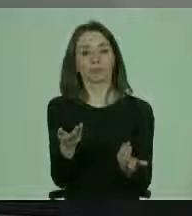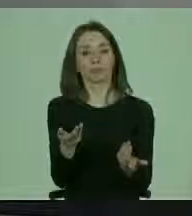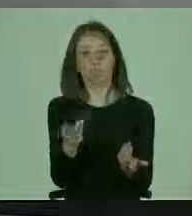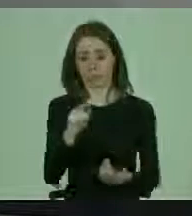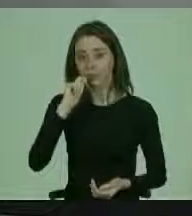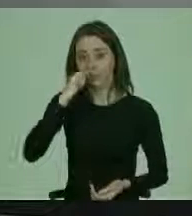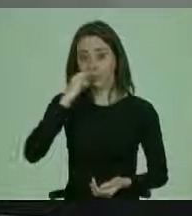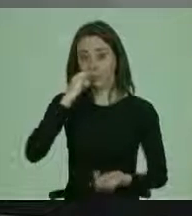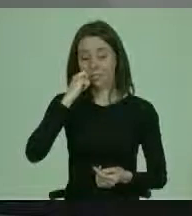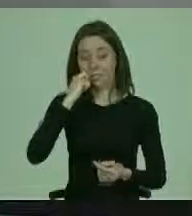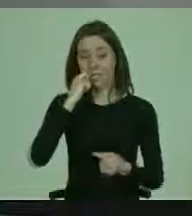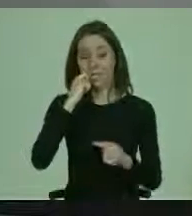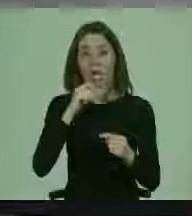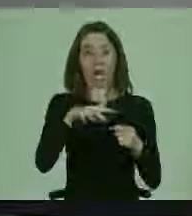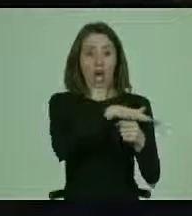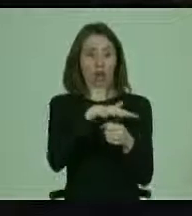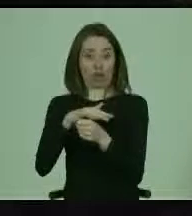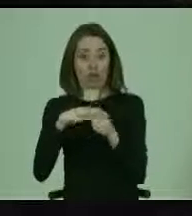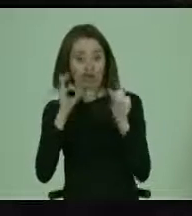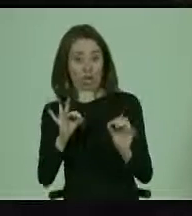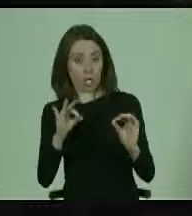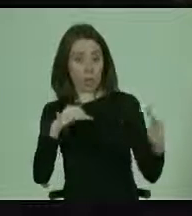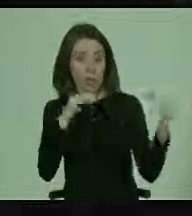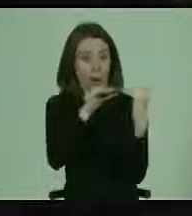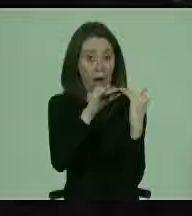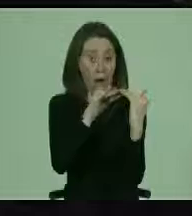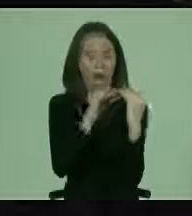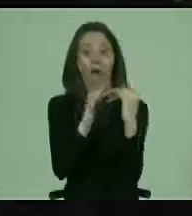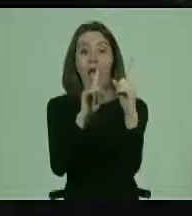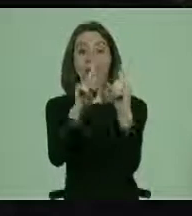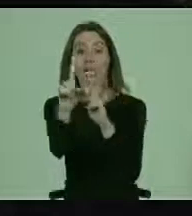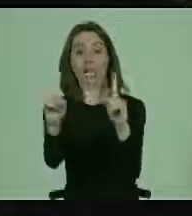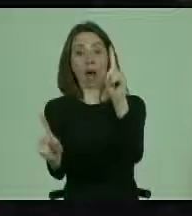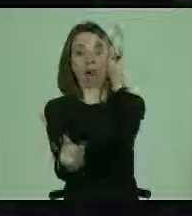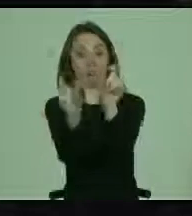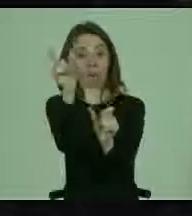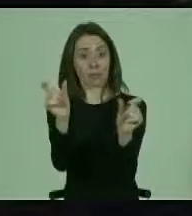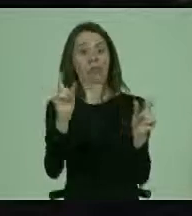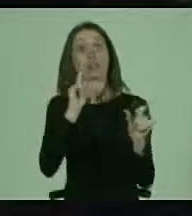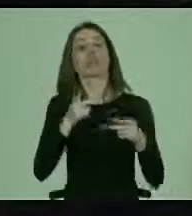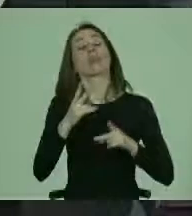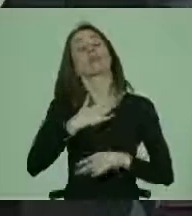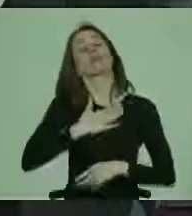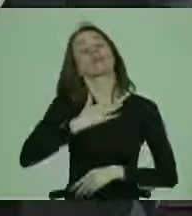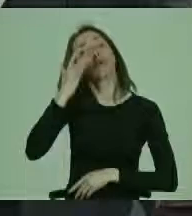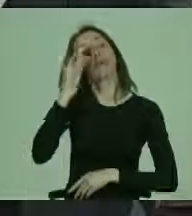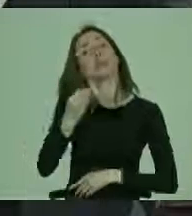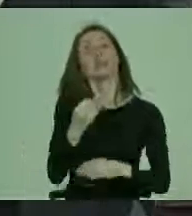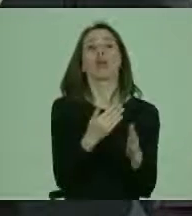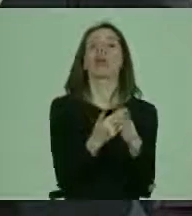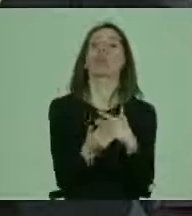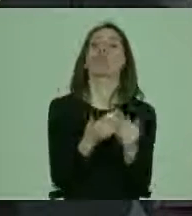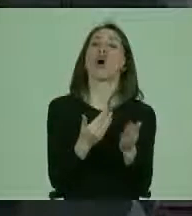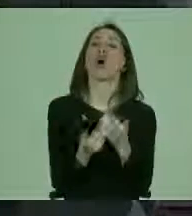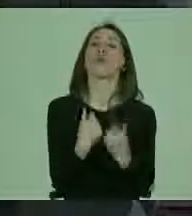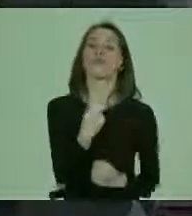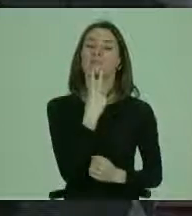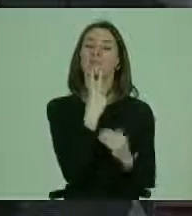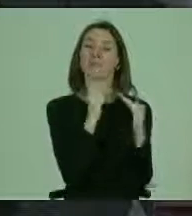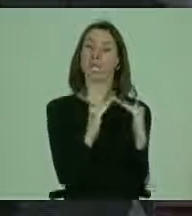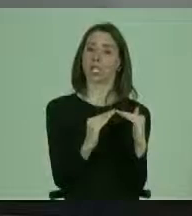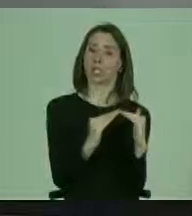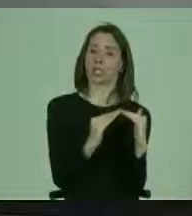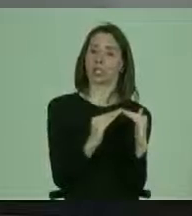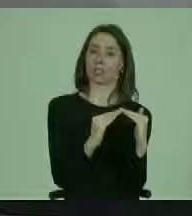Significa que en igualdad de condiciones con los demás, cada persona tendrá el derecho de decidir dónde va a residir